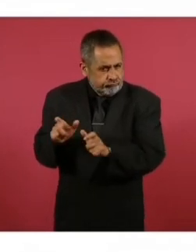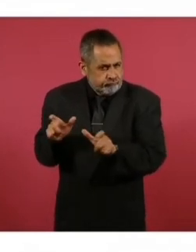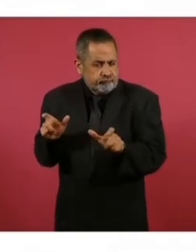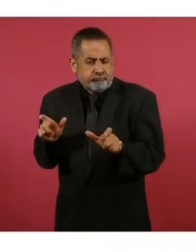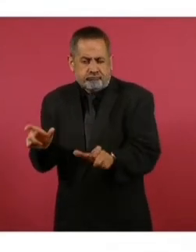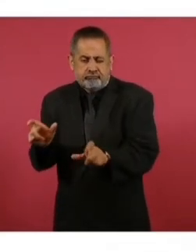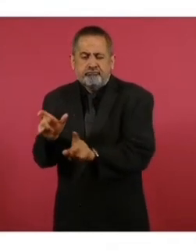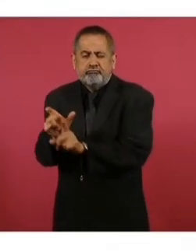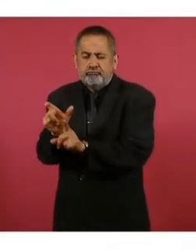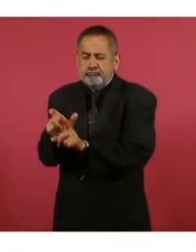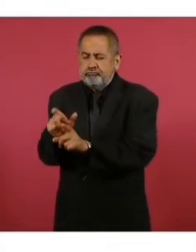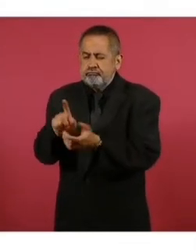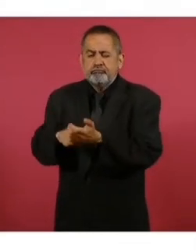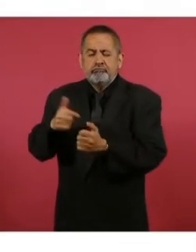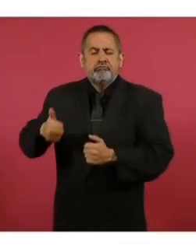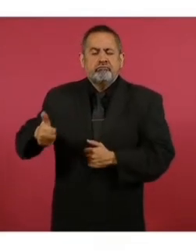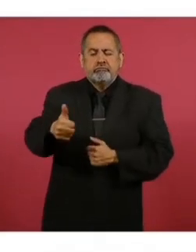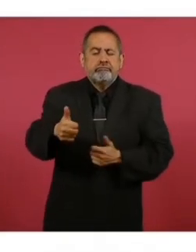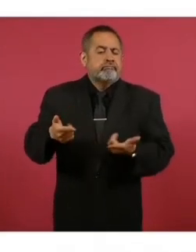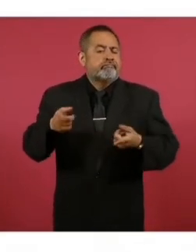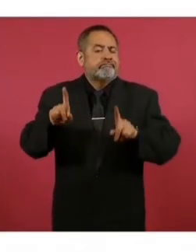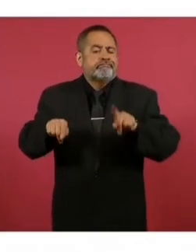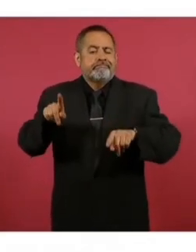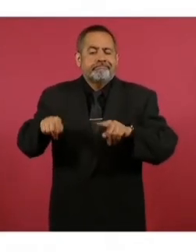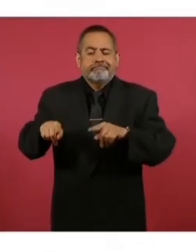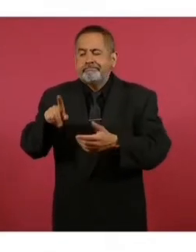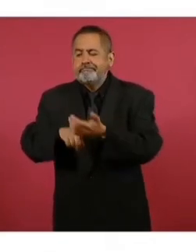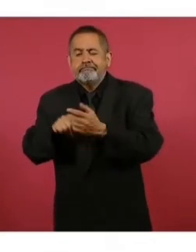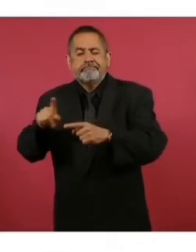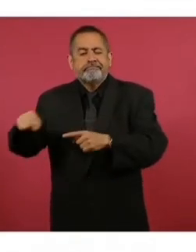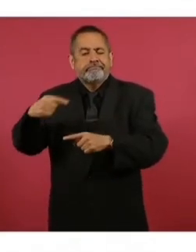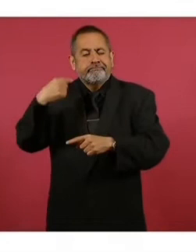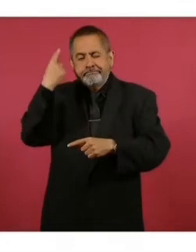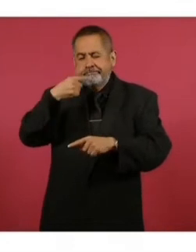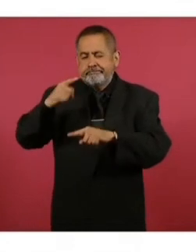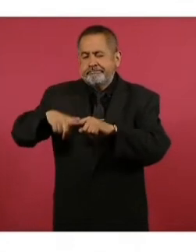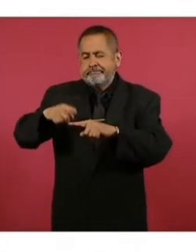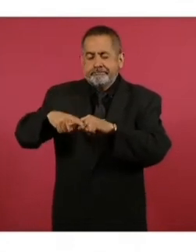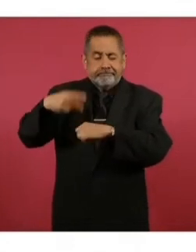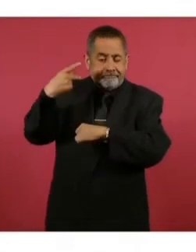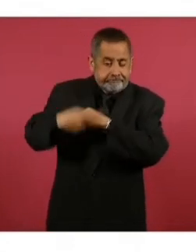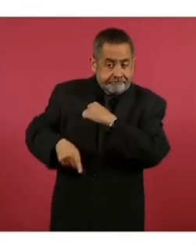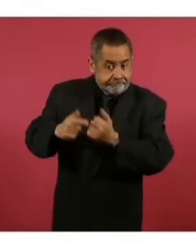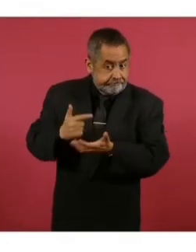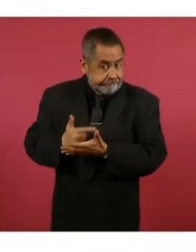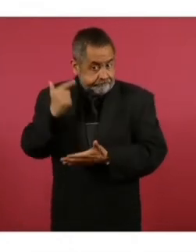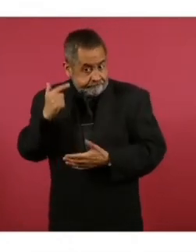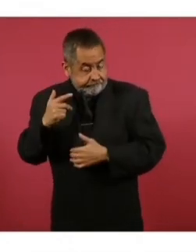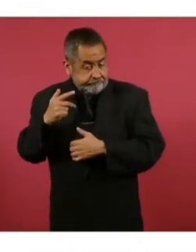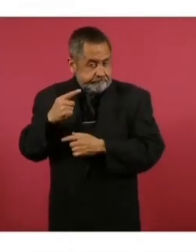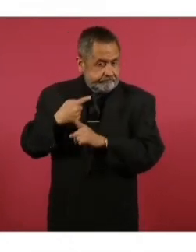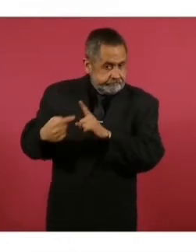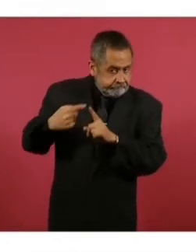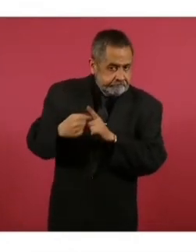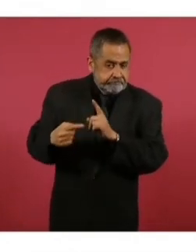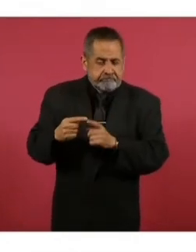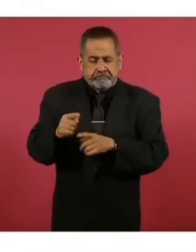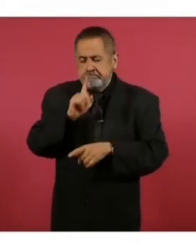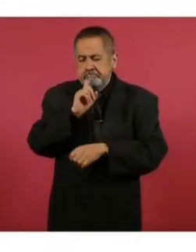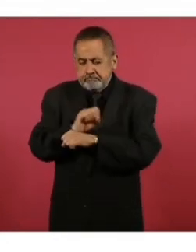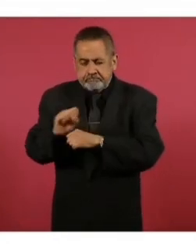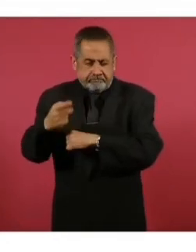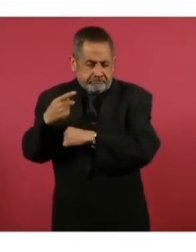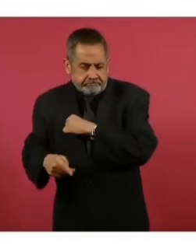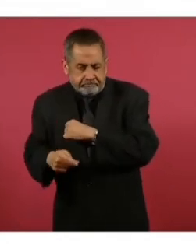de acuerdo al nivel de riesgo que se identifique que es alto, medio o bajo,